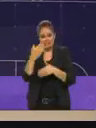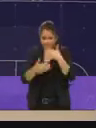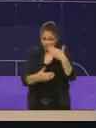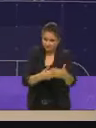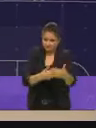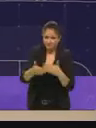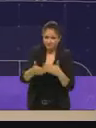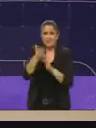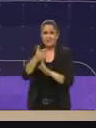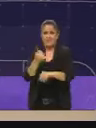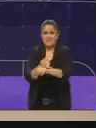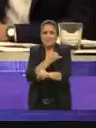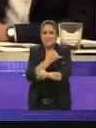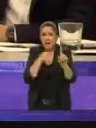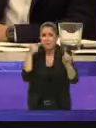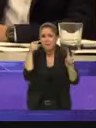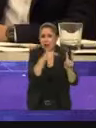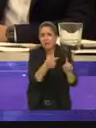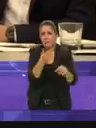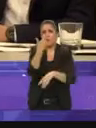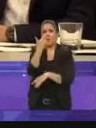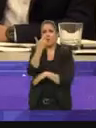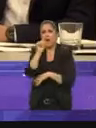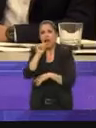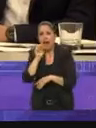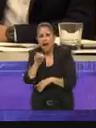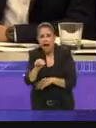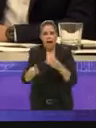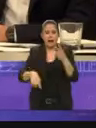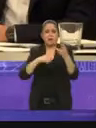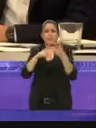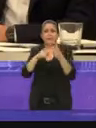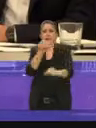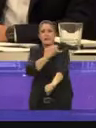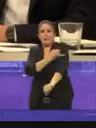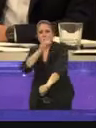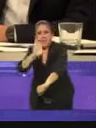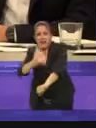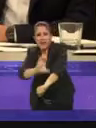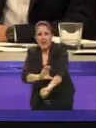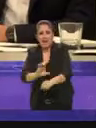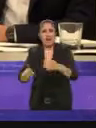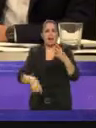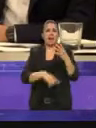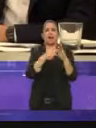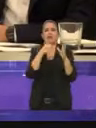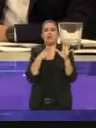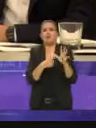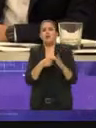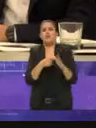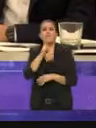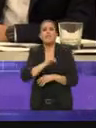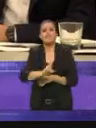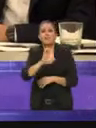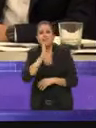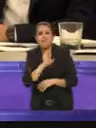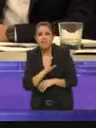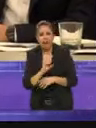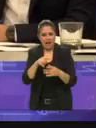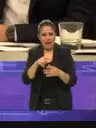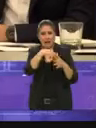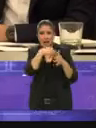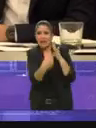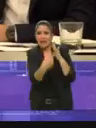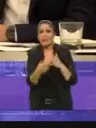Iztapalapa Gustavo Amadero Iztacalco y Venustiano Carranza donde está